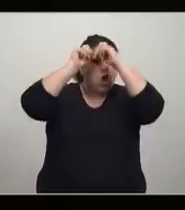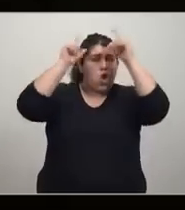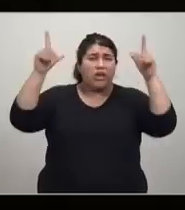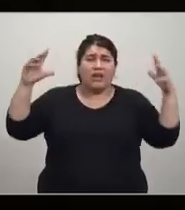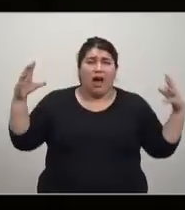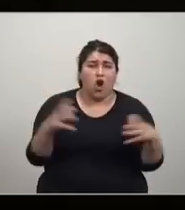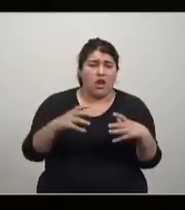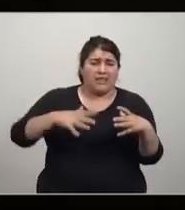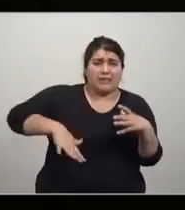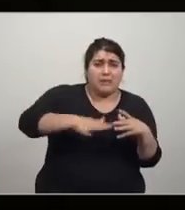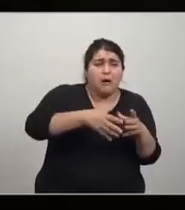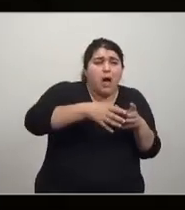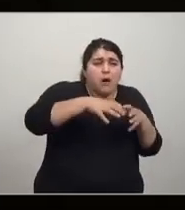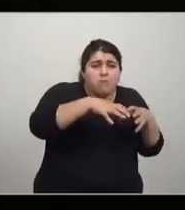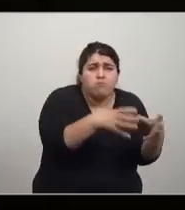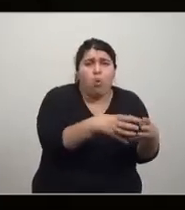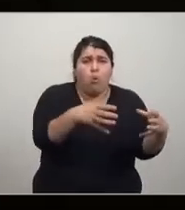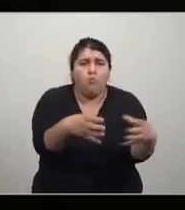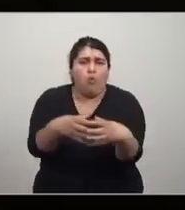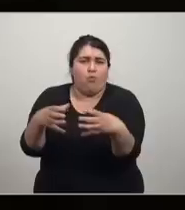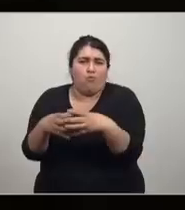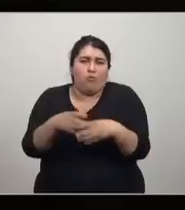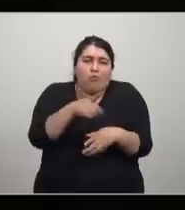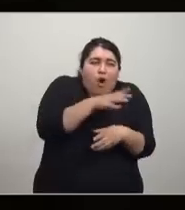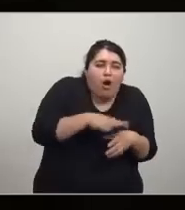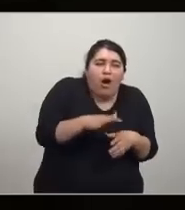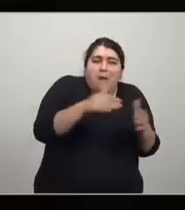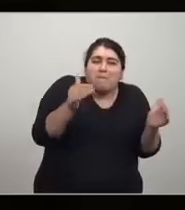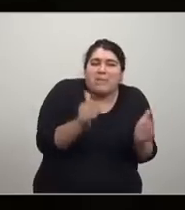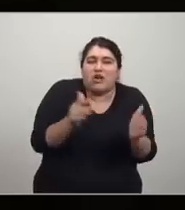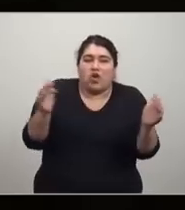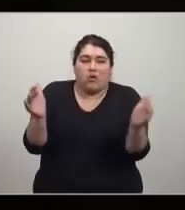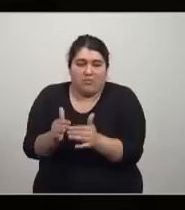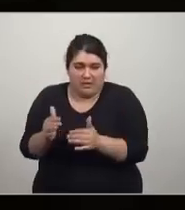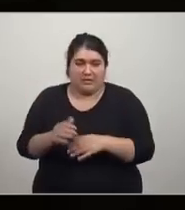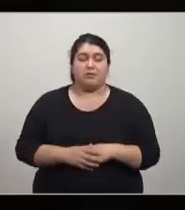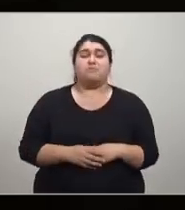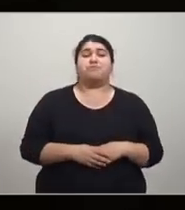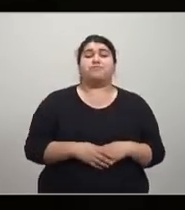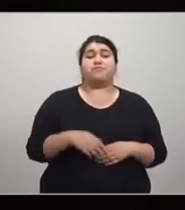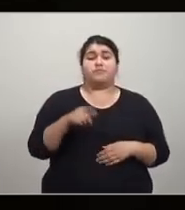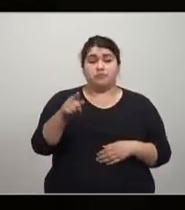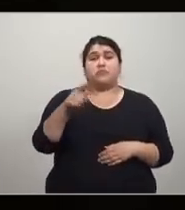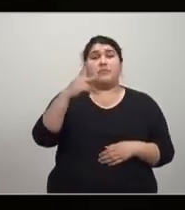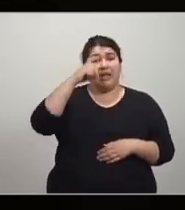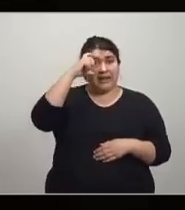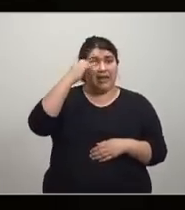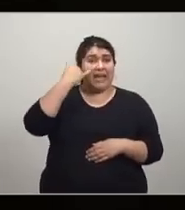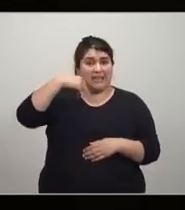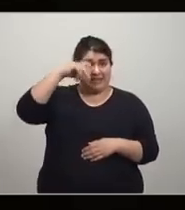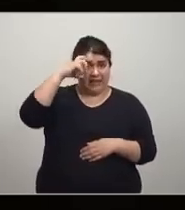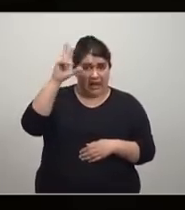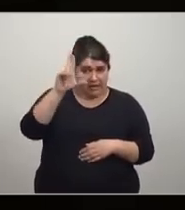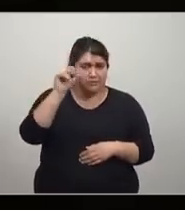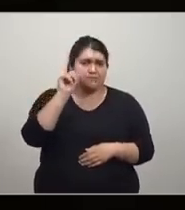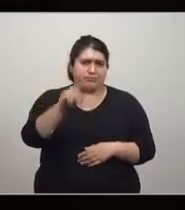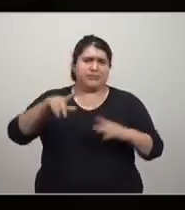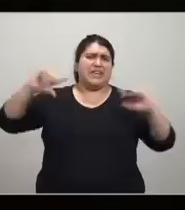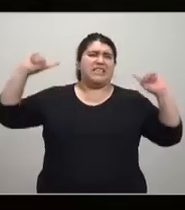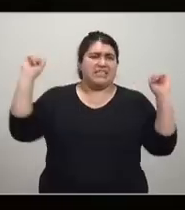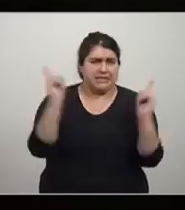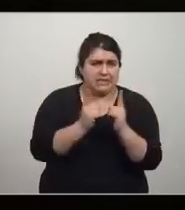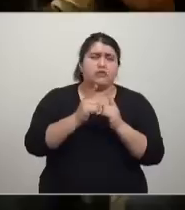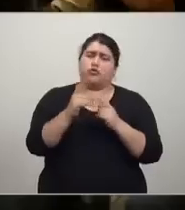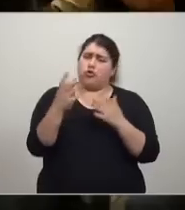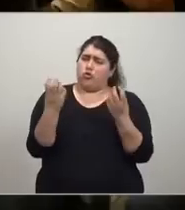El sistema en su conjunto y esta aportación surgía de la obra de John Maynard Keynes, sintetizó lo que se vivía, lo